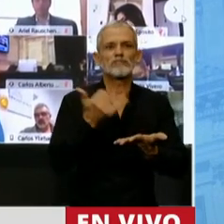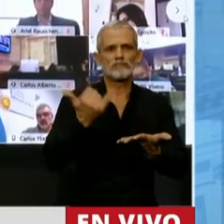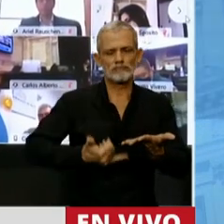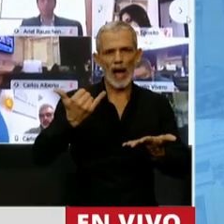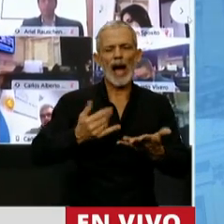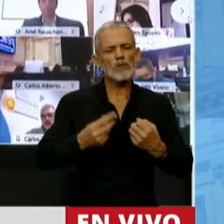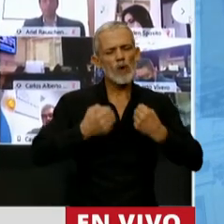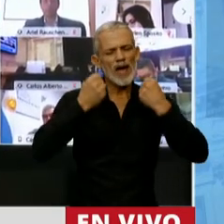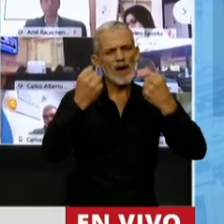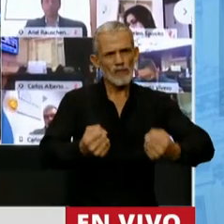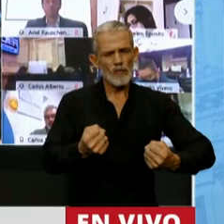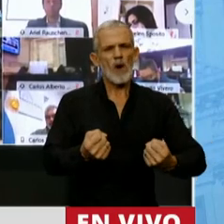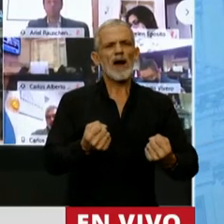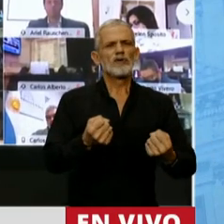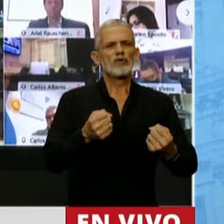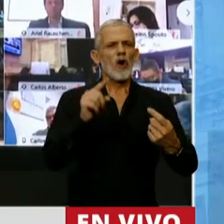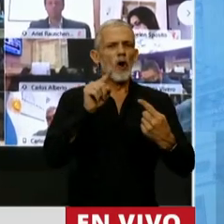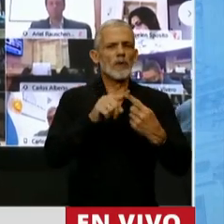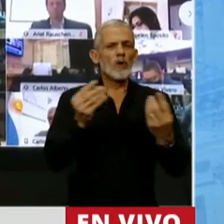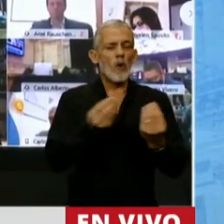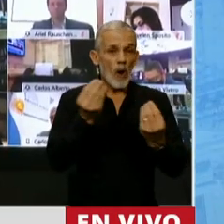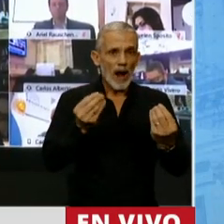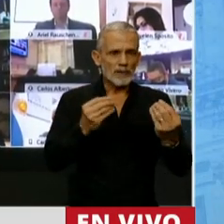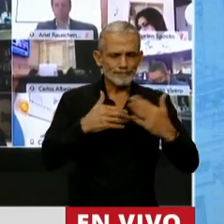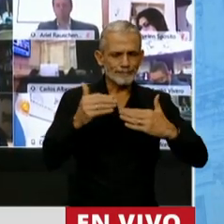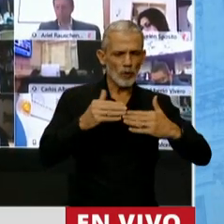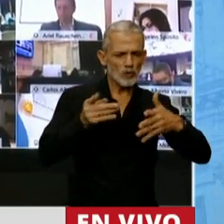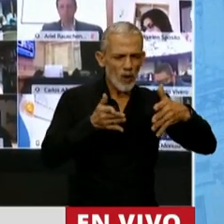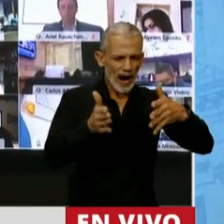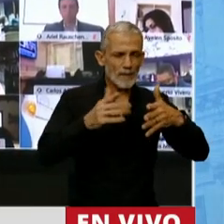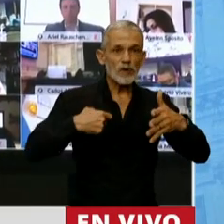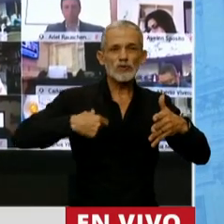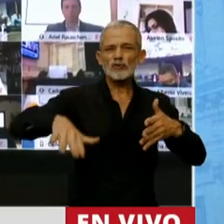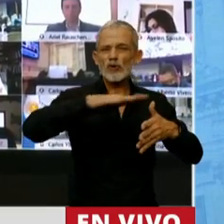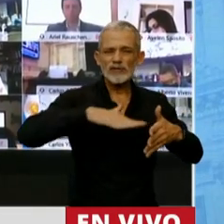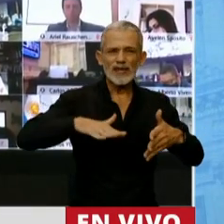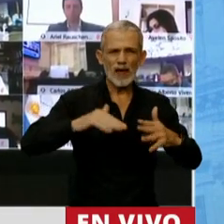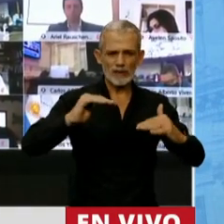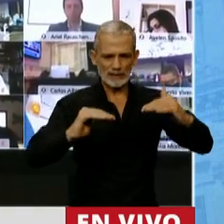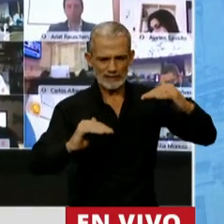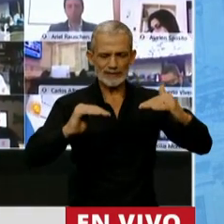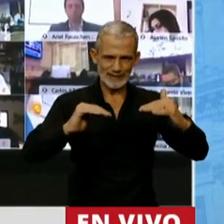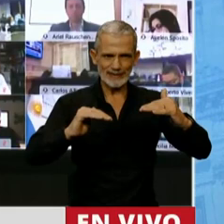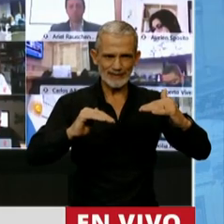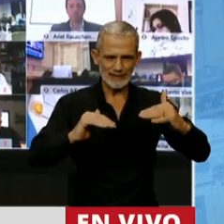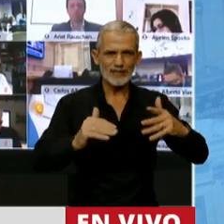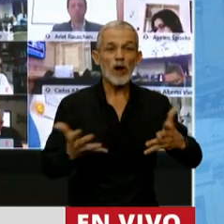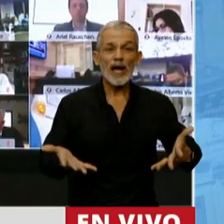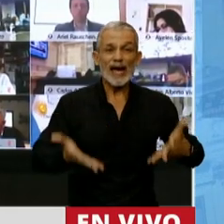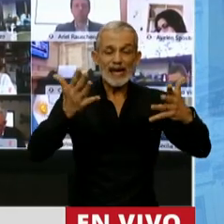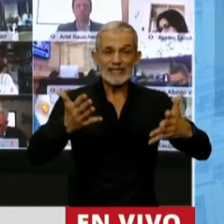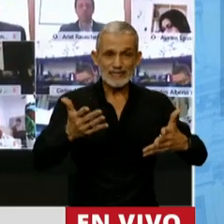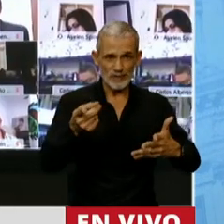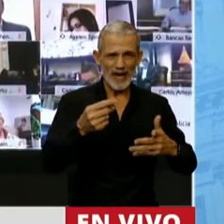enorme esfuerzo hacia la construcción de ese sendero a una sociedad más justa más equilibrada donde el crecimiento